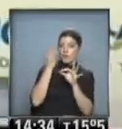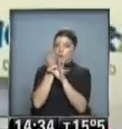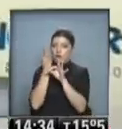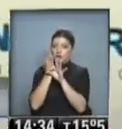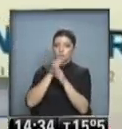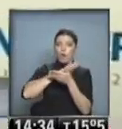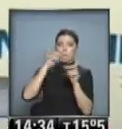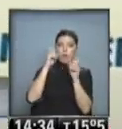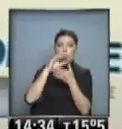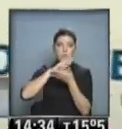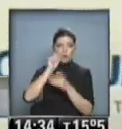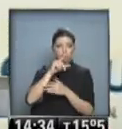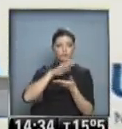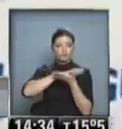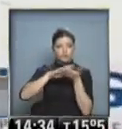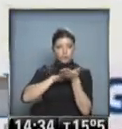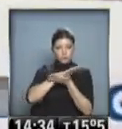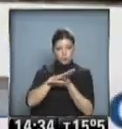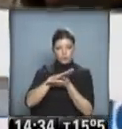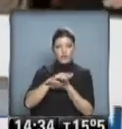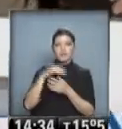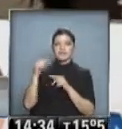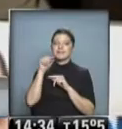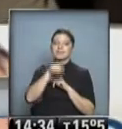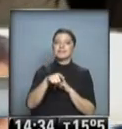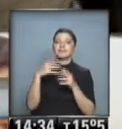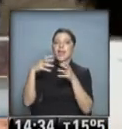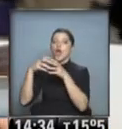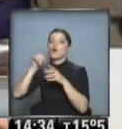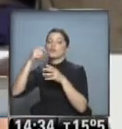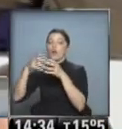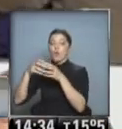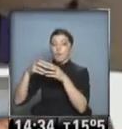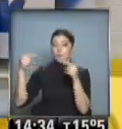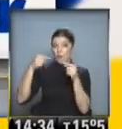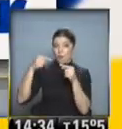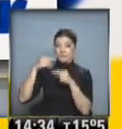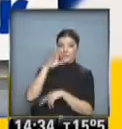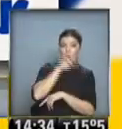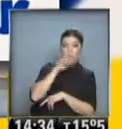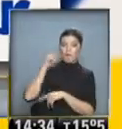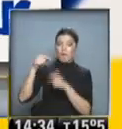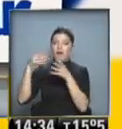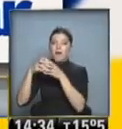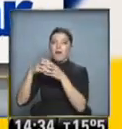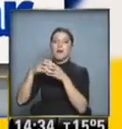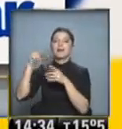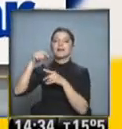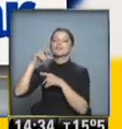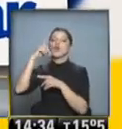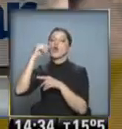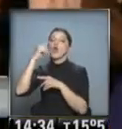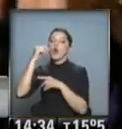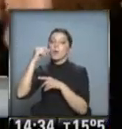Frente a Bachelet, el oficialismo eligió en las primarias a Pablo Longueira, un histórico de la Unión Demócrata Independiente,